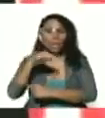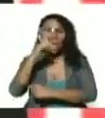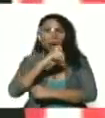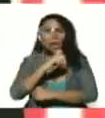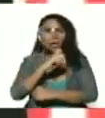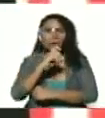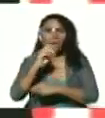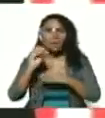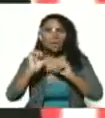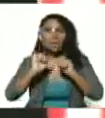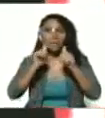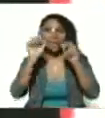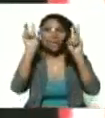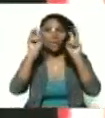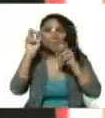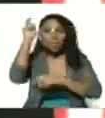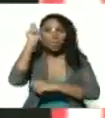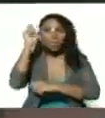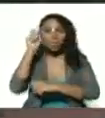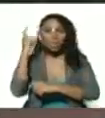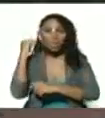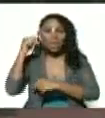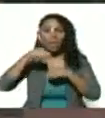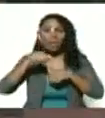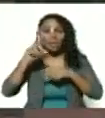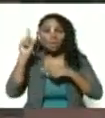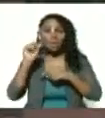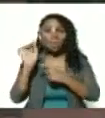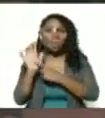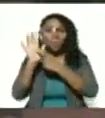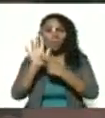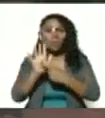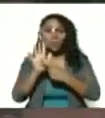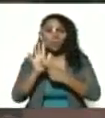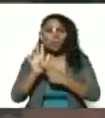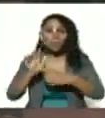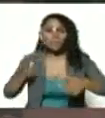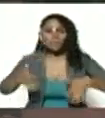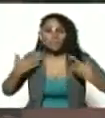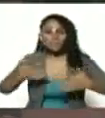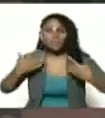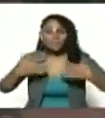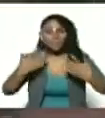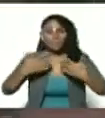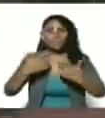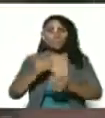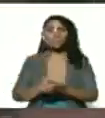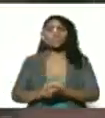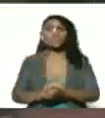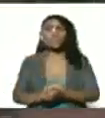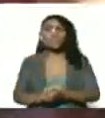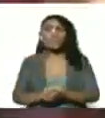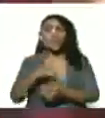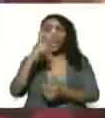estrenó como diputada y ahora se está estrenando también como moderadora animadora Carola